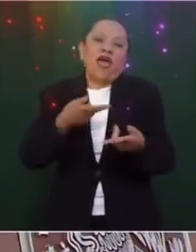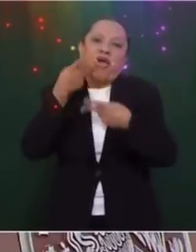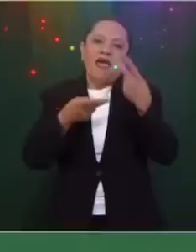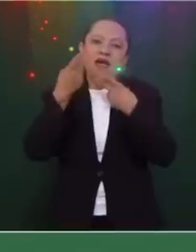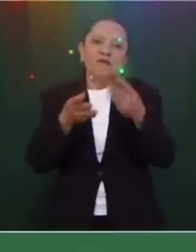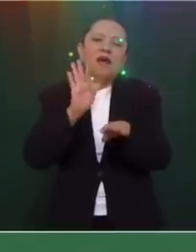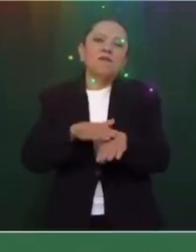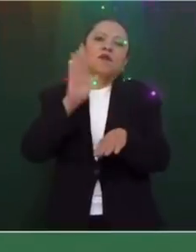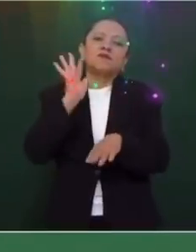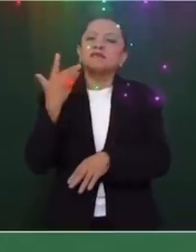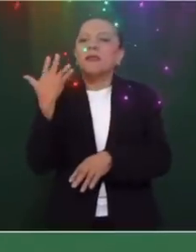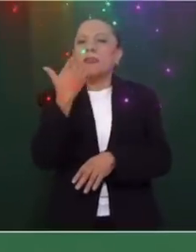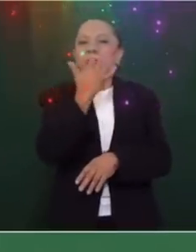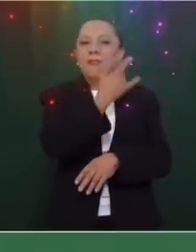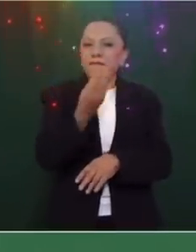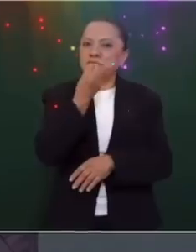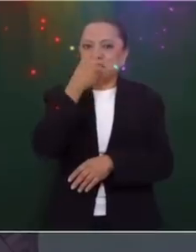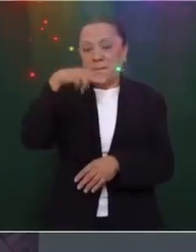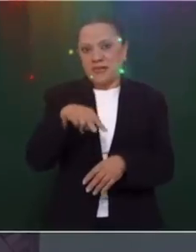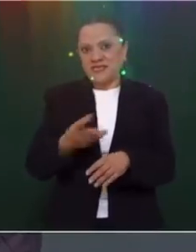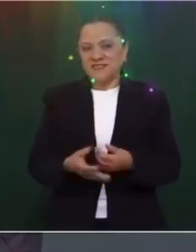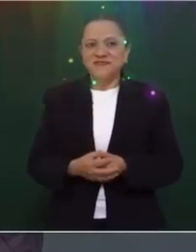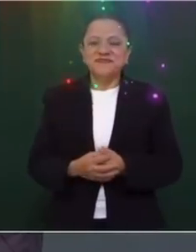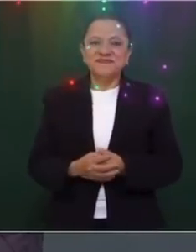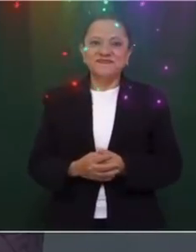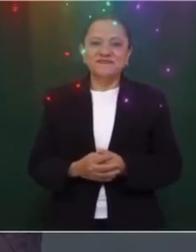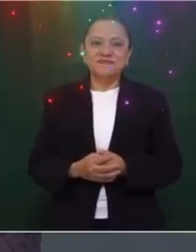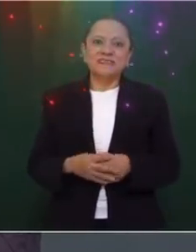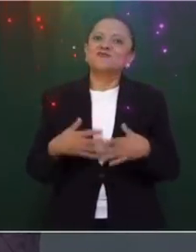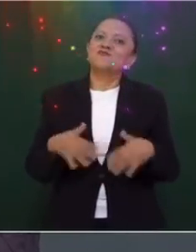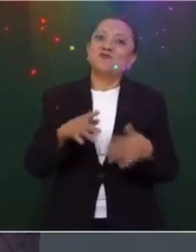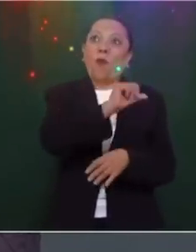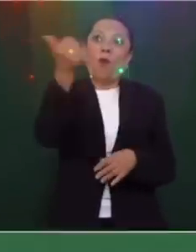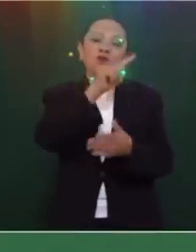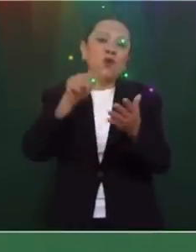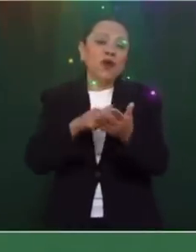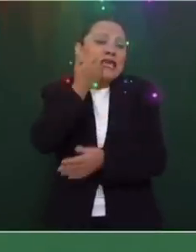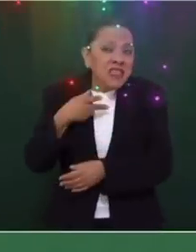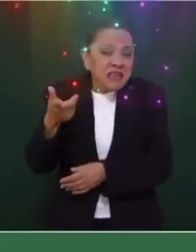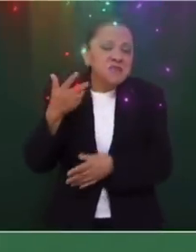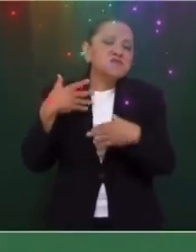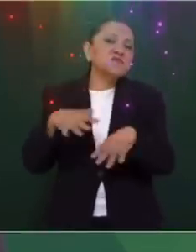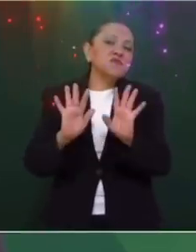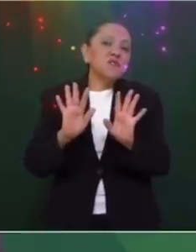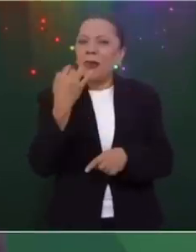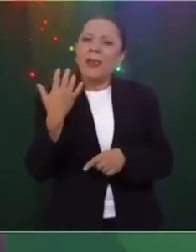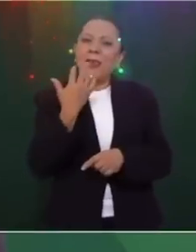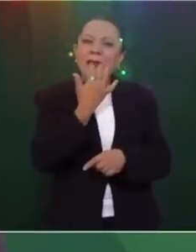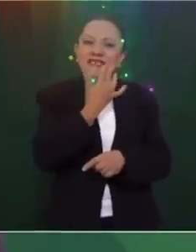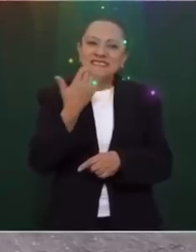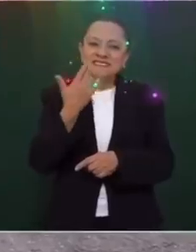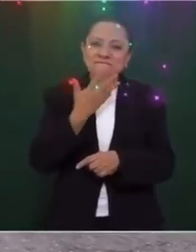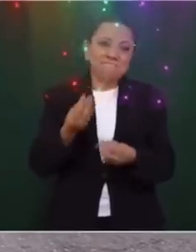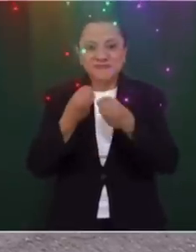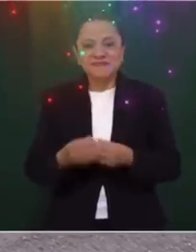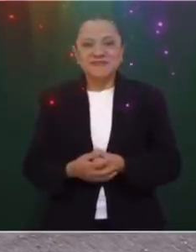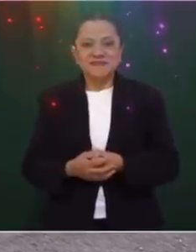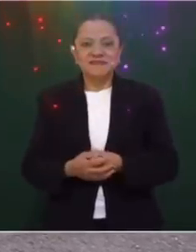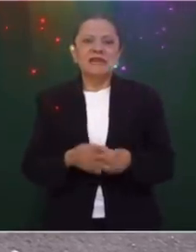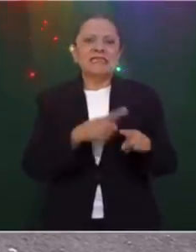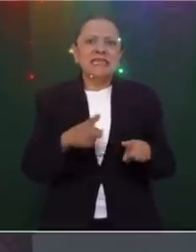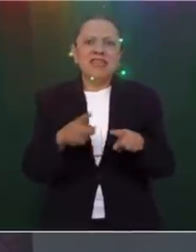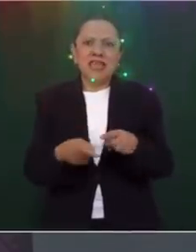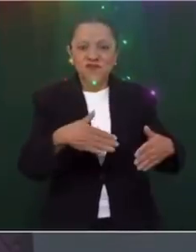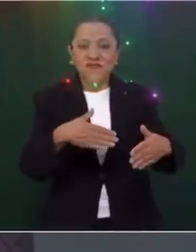de lo suculento de la comida mexicana. Ya quisieran en otras partes tener la variedad de alimentos, de